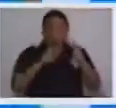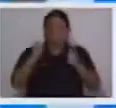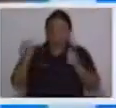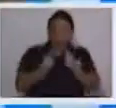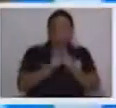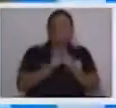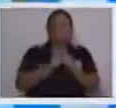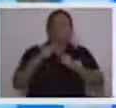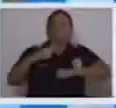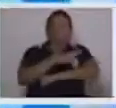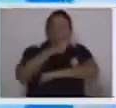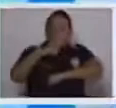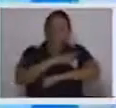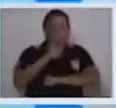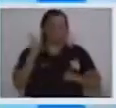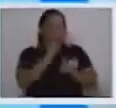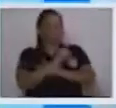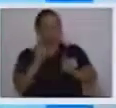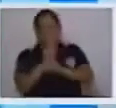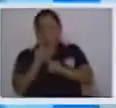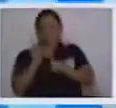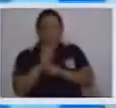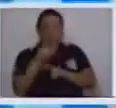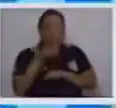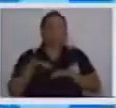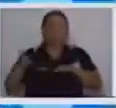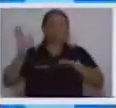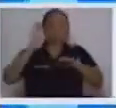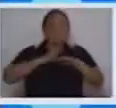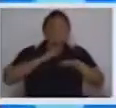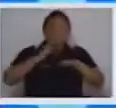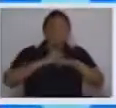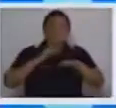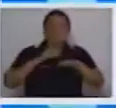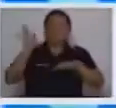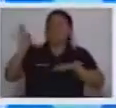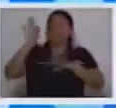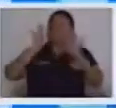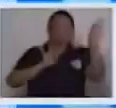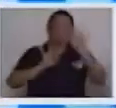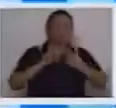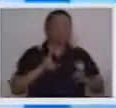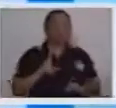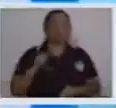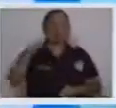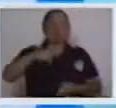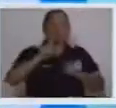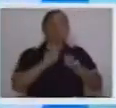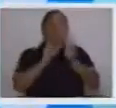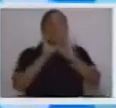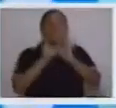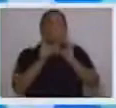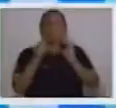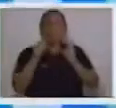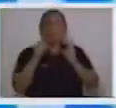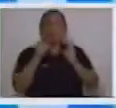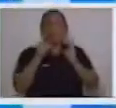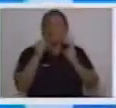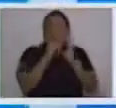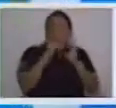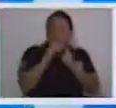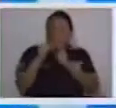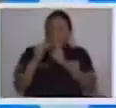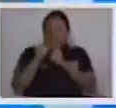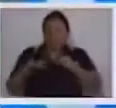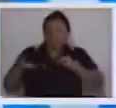pues ustedes creen que solo ovejitas tiene. No, no, no, no, no. Nosotros nos vamos a encargar de cambiarle esos animales. Vamos a